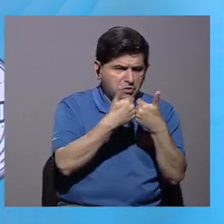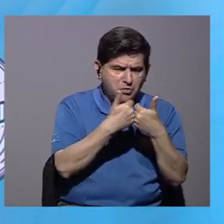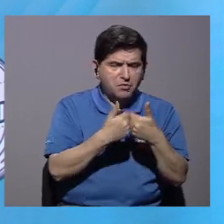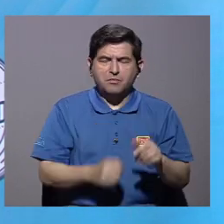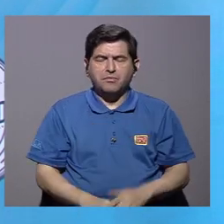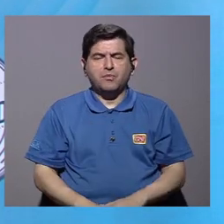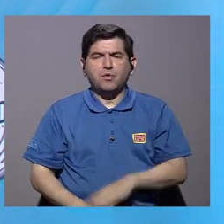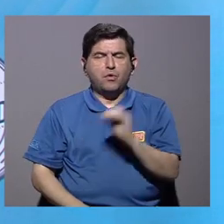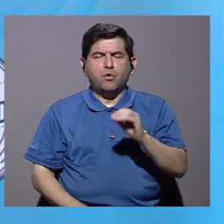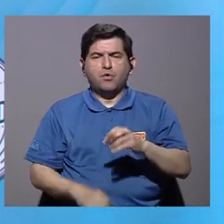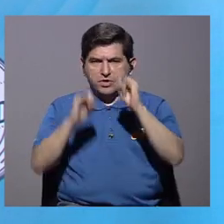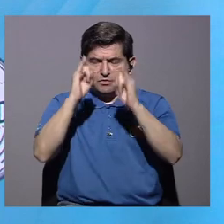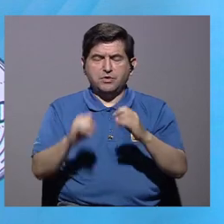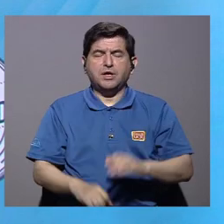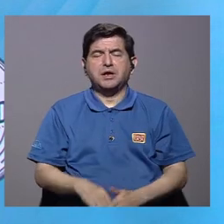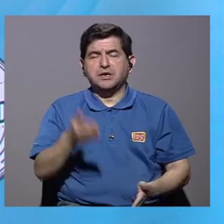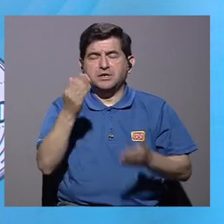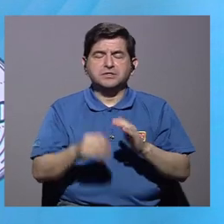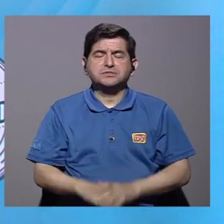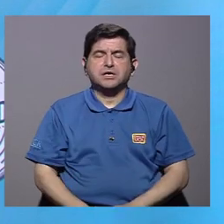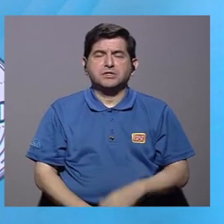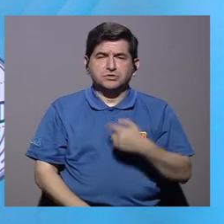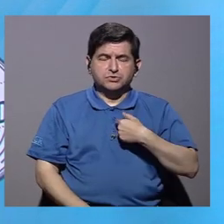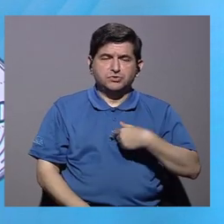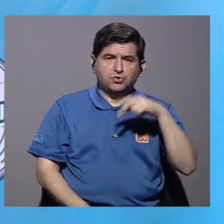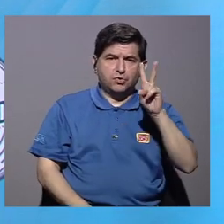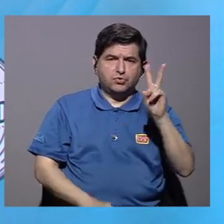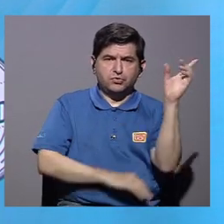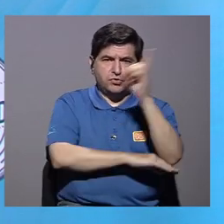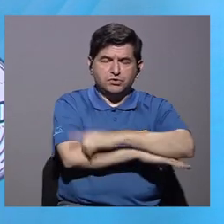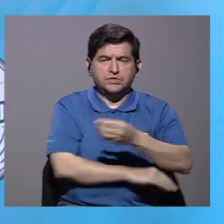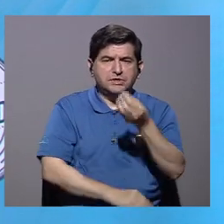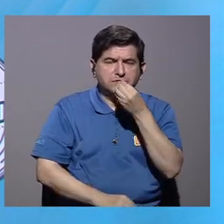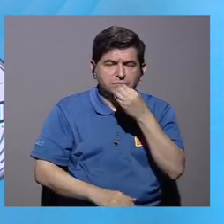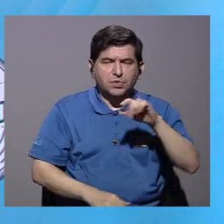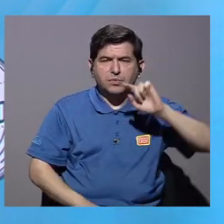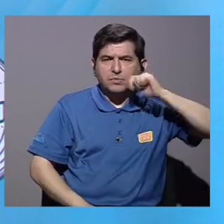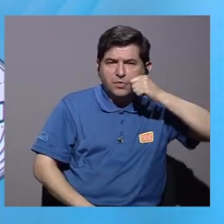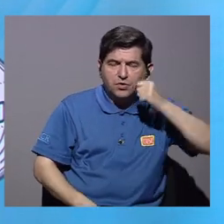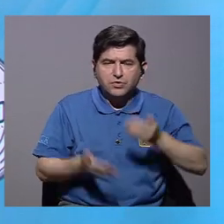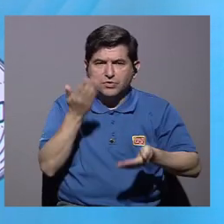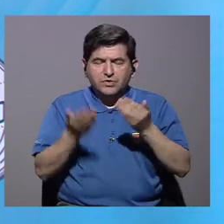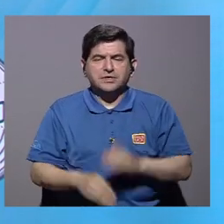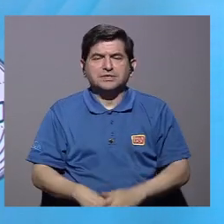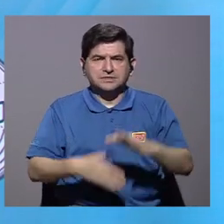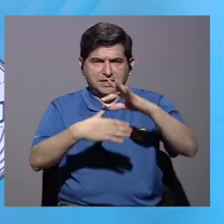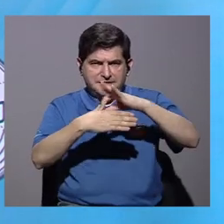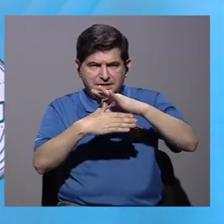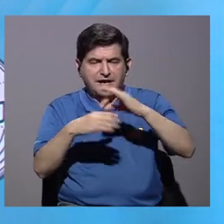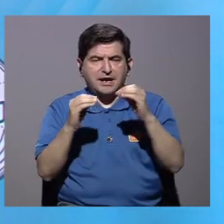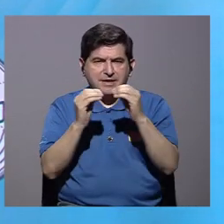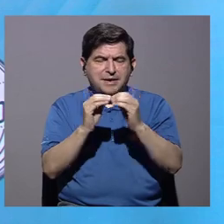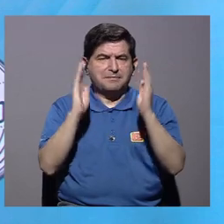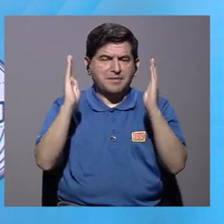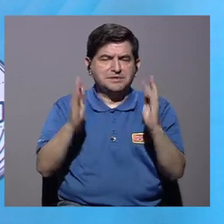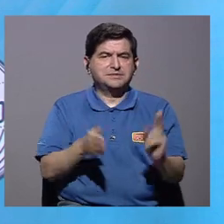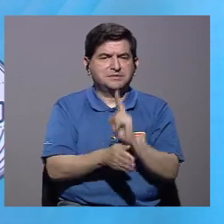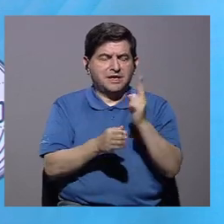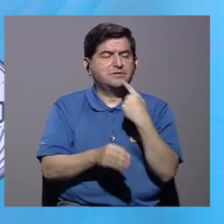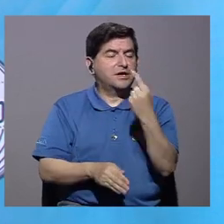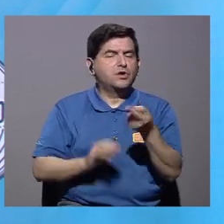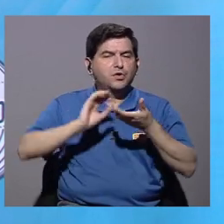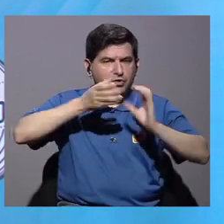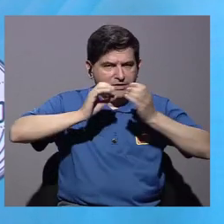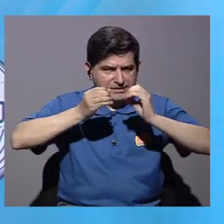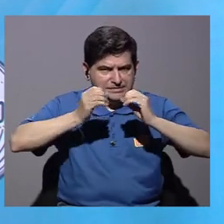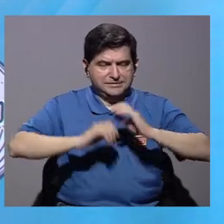Puede que yo dos días coma pollo, dos días coma carne de res y así. Es decir, que pueda que el consumo de la carne sí sea más grande de lo que